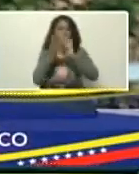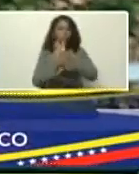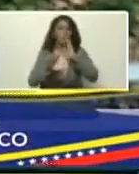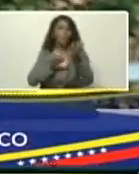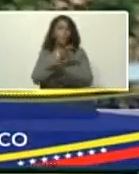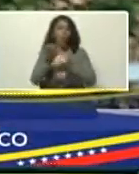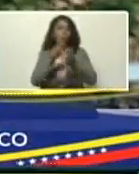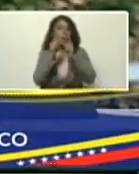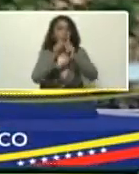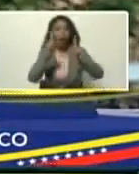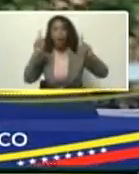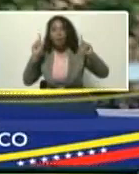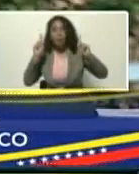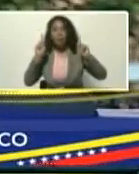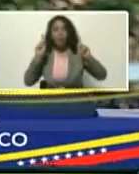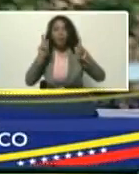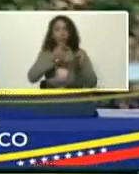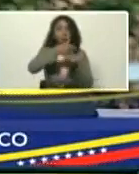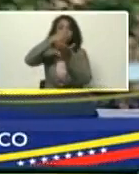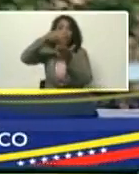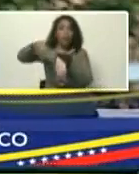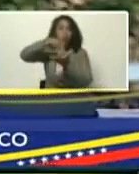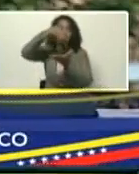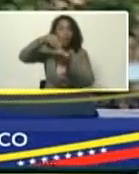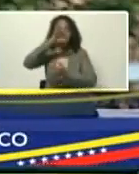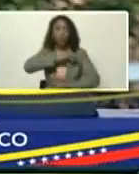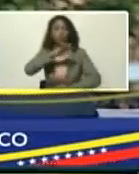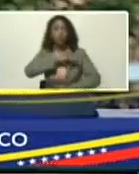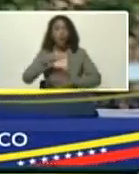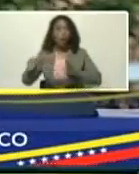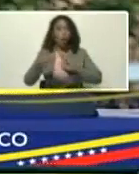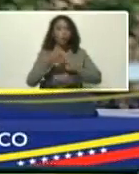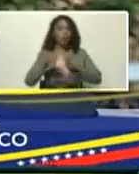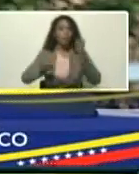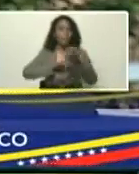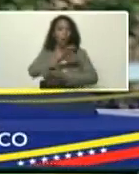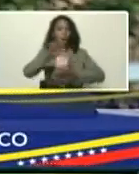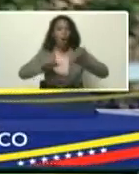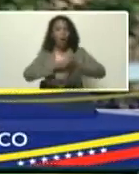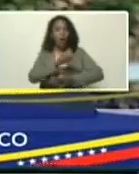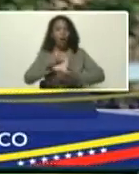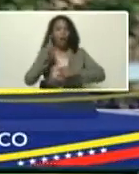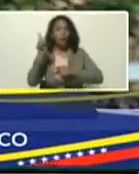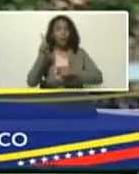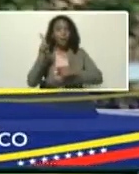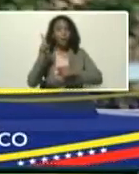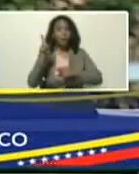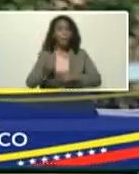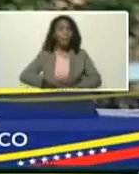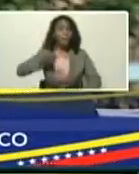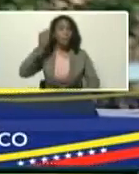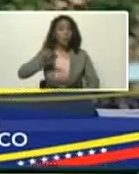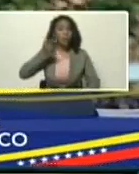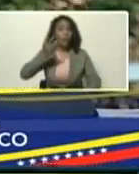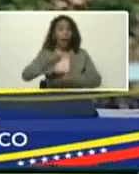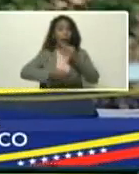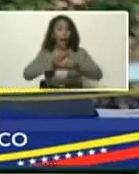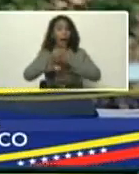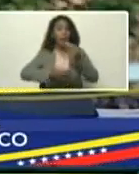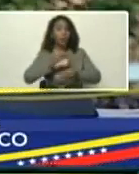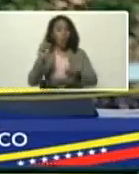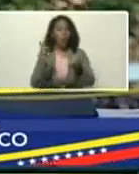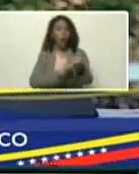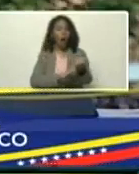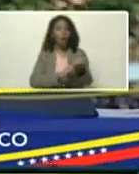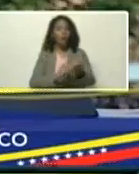climática, el premio nacional, ecosocialista, contra la crisis, climática, sería un galardón, otorgado, con carácter